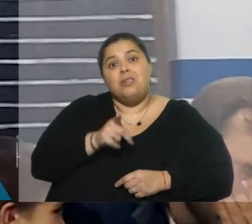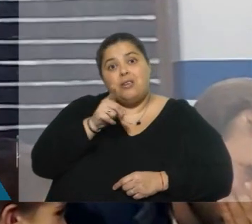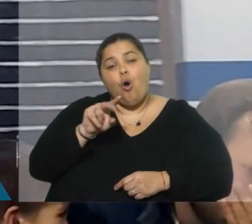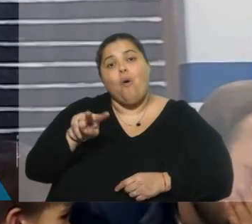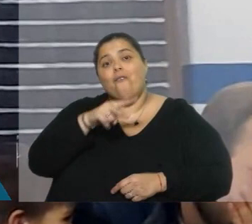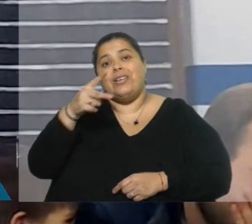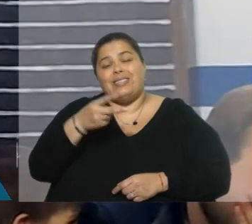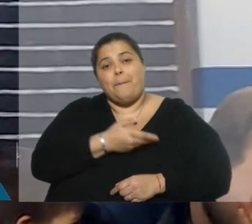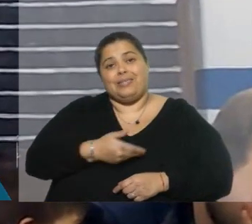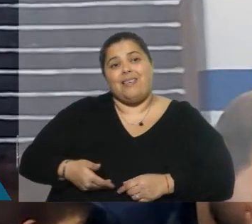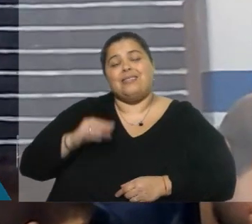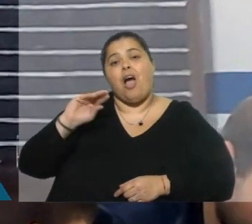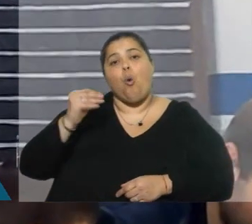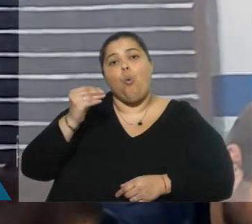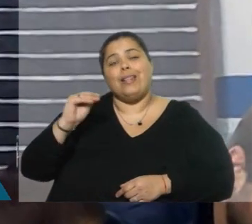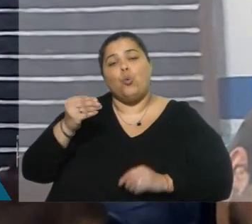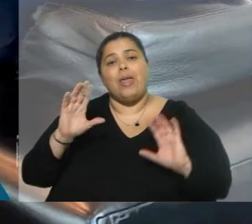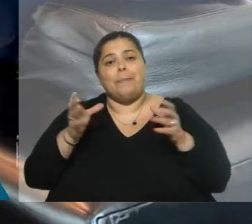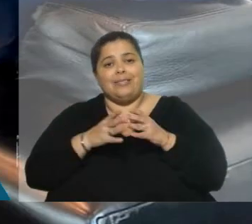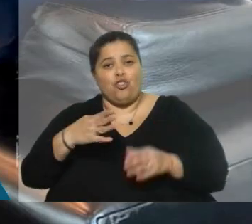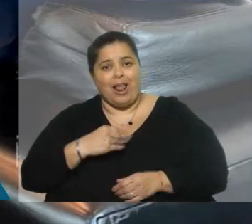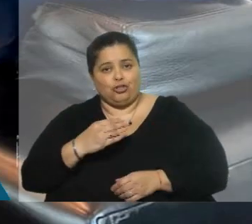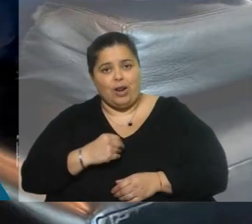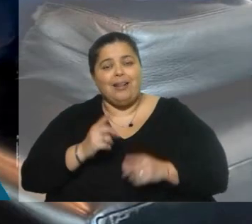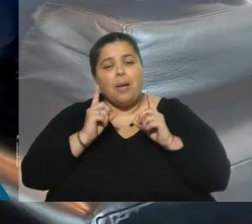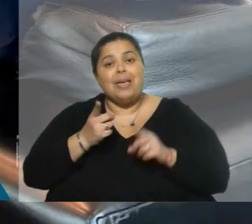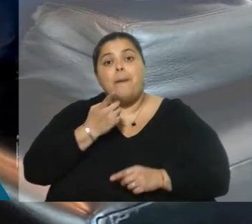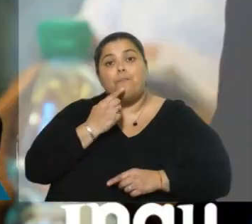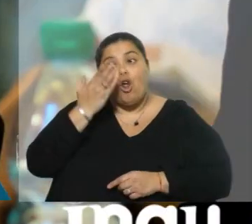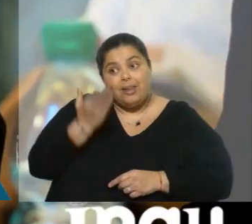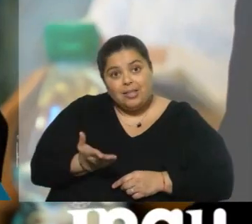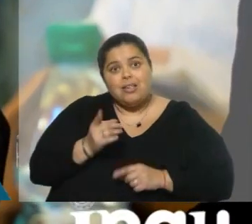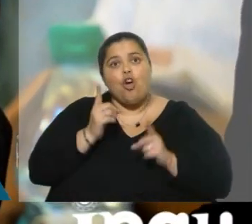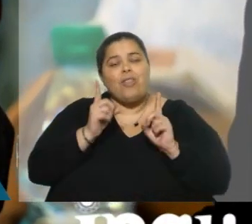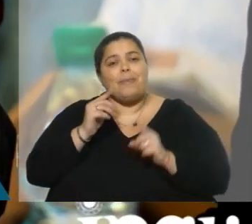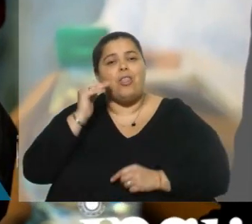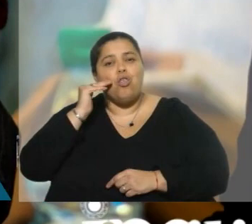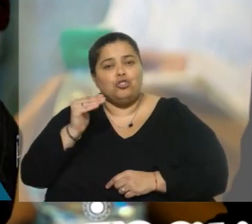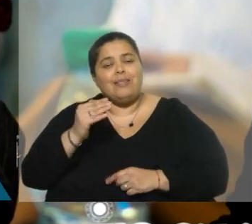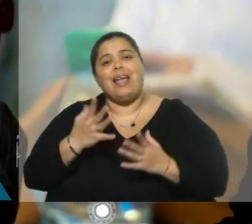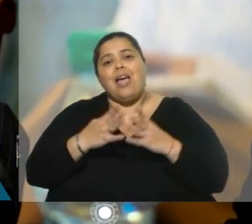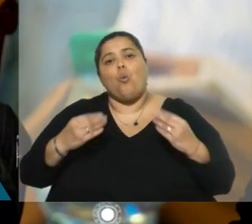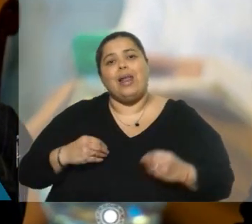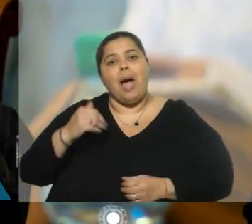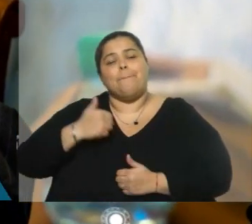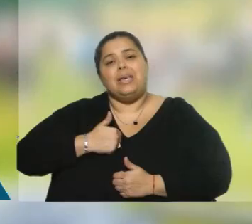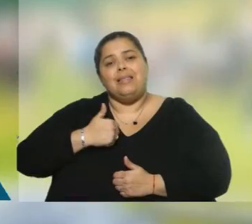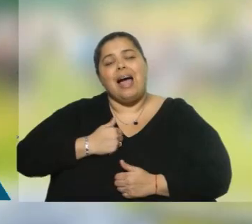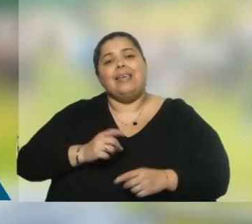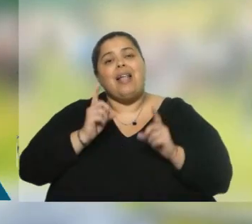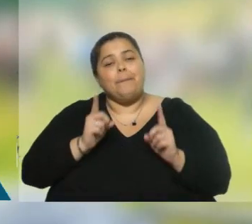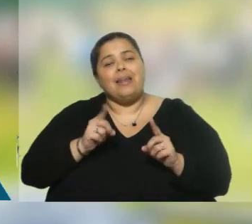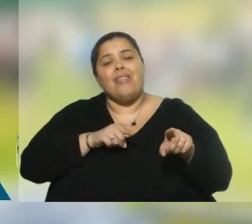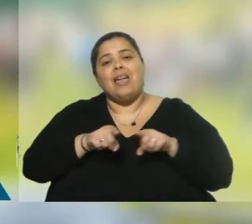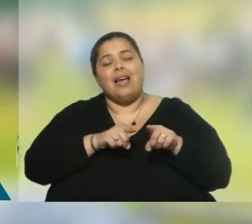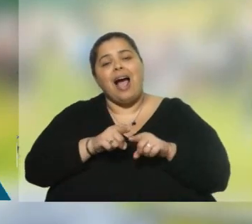vicepresidencias de la Juventud del Partido Nacional. Además de político, Pablo Aldala fue docente en la Escuela Militar y delegado del Club Nacional de